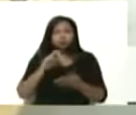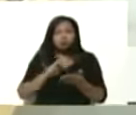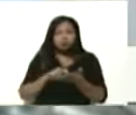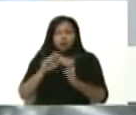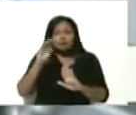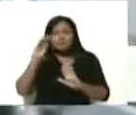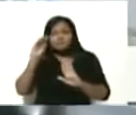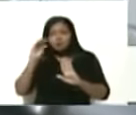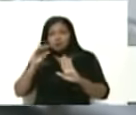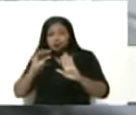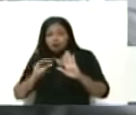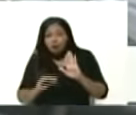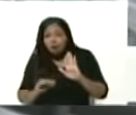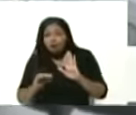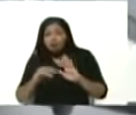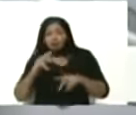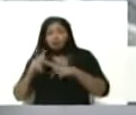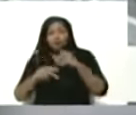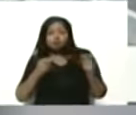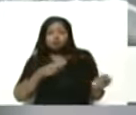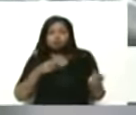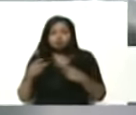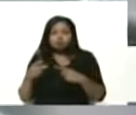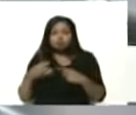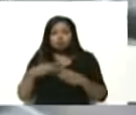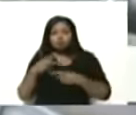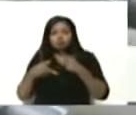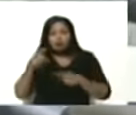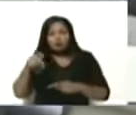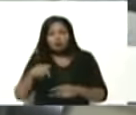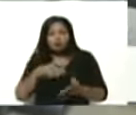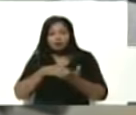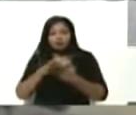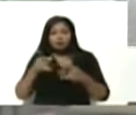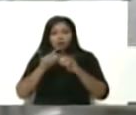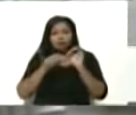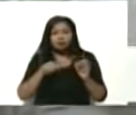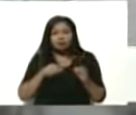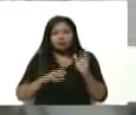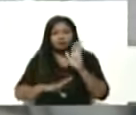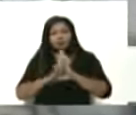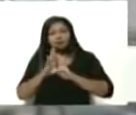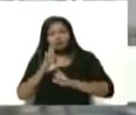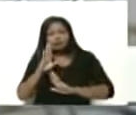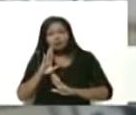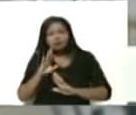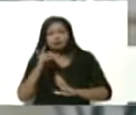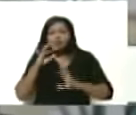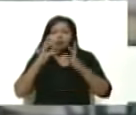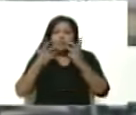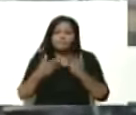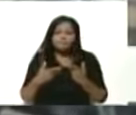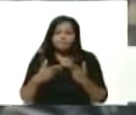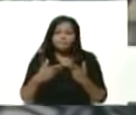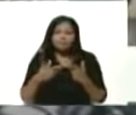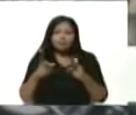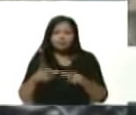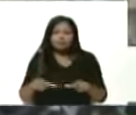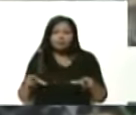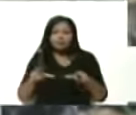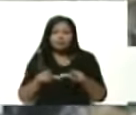minimizar el volumen de los productos importados y garantizar que haya un desarrollo de la empresa local